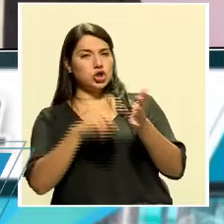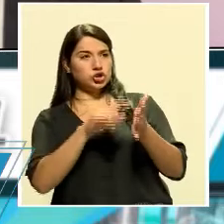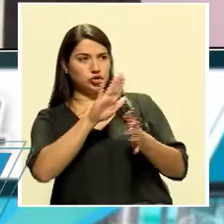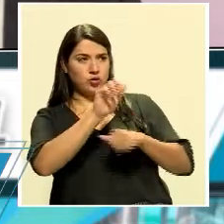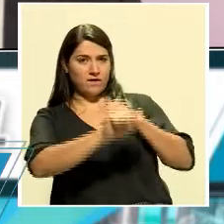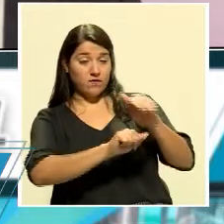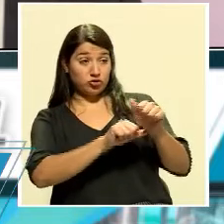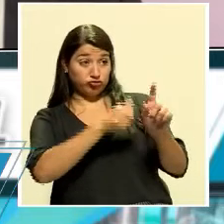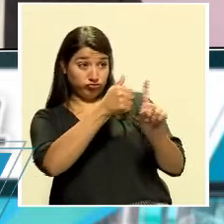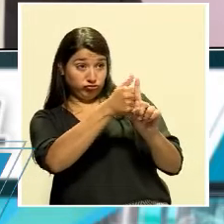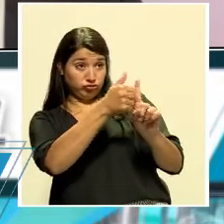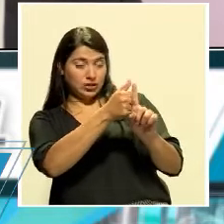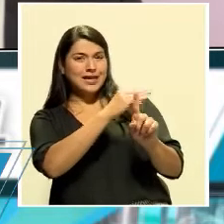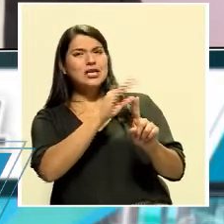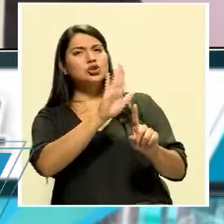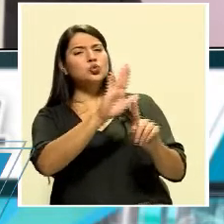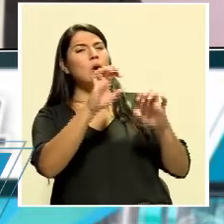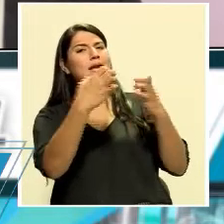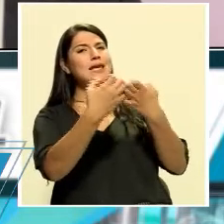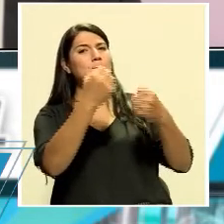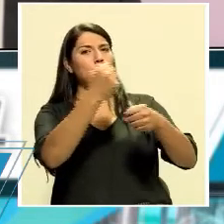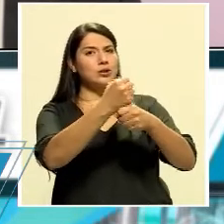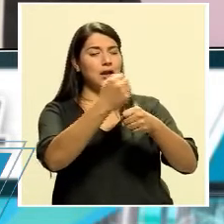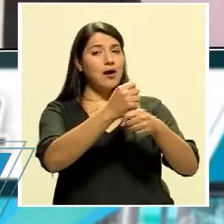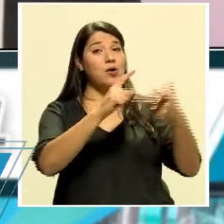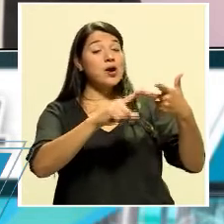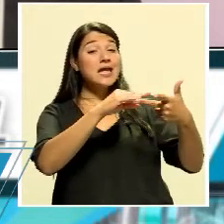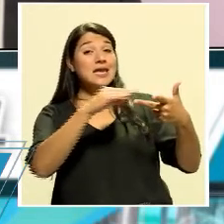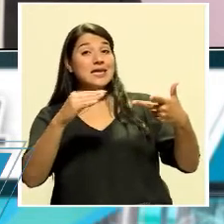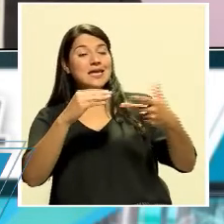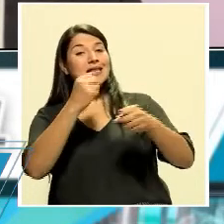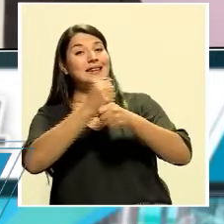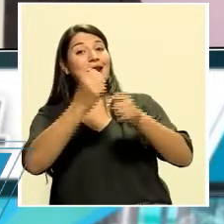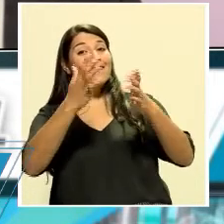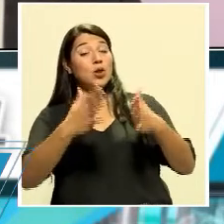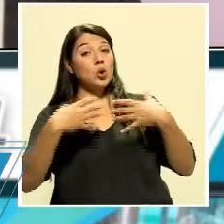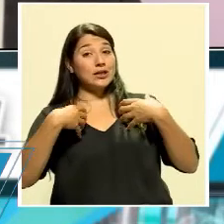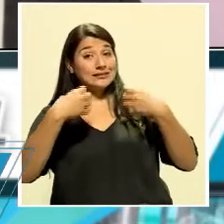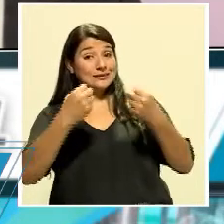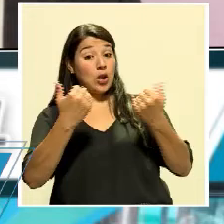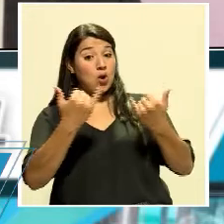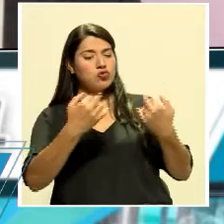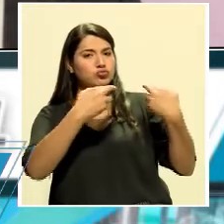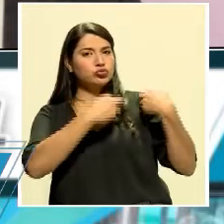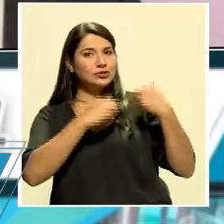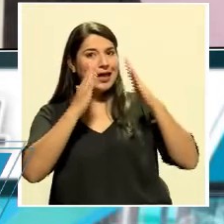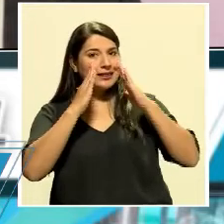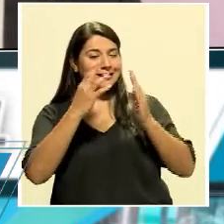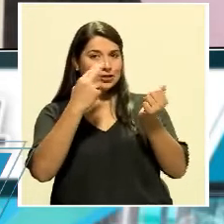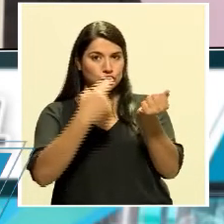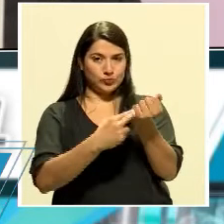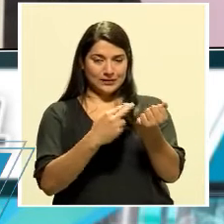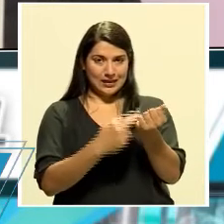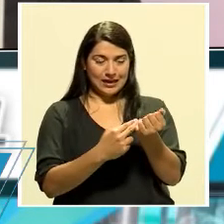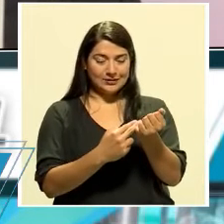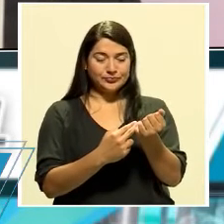en lo personal y al equipo y al personal sanitario que está atendiendo en los hospitales, ahora,